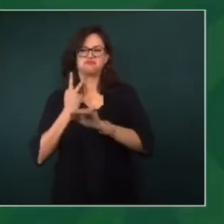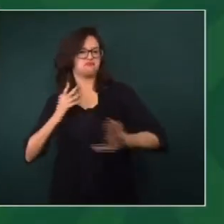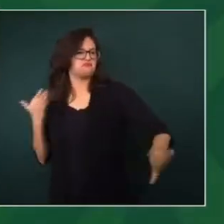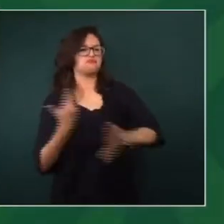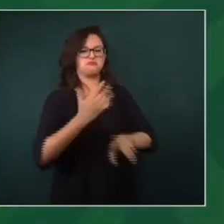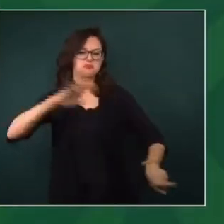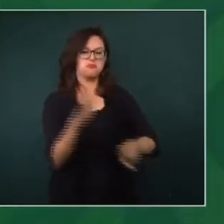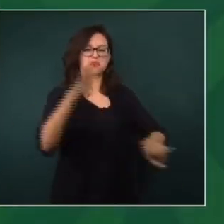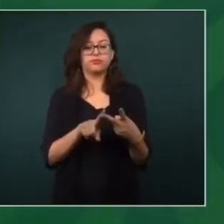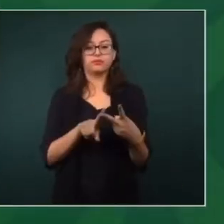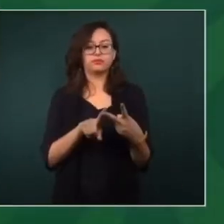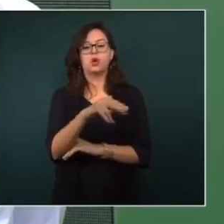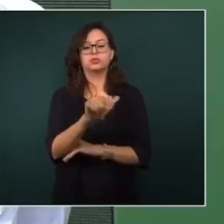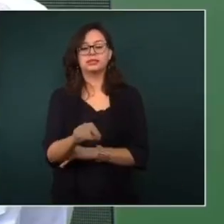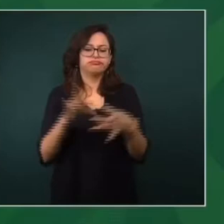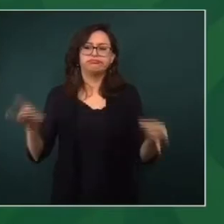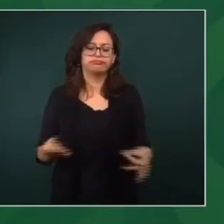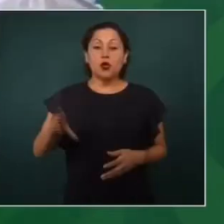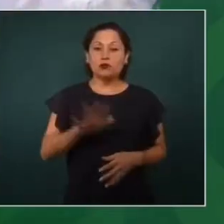Para no hacer un juicio sumario.